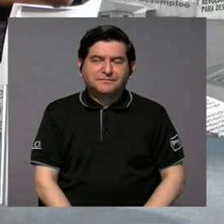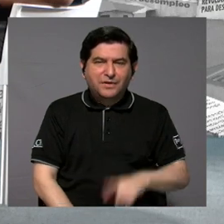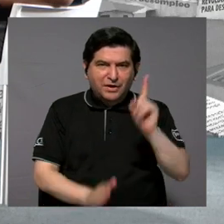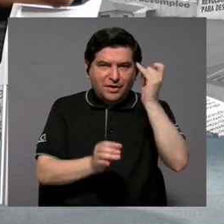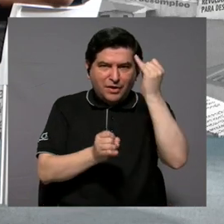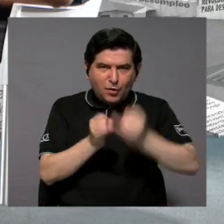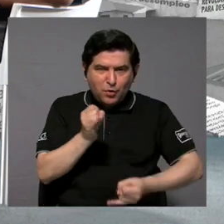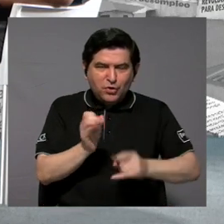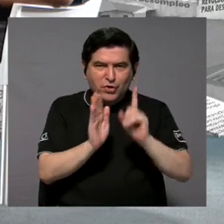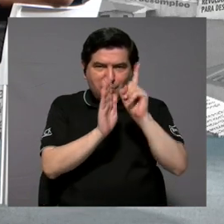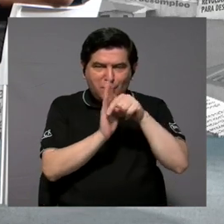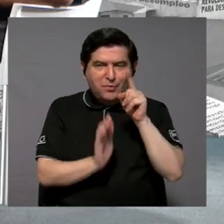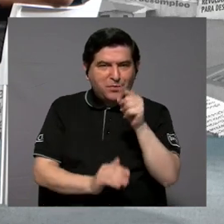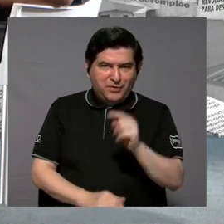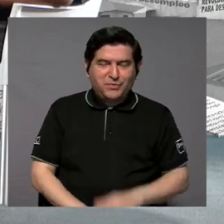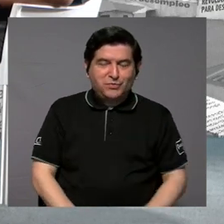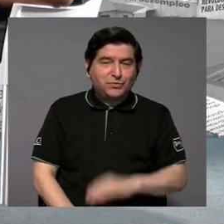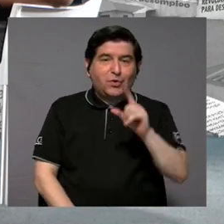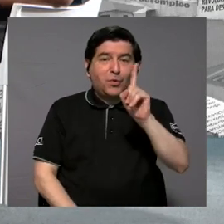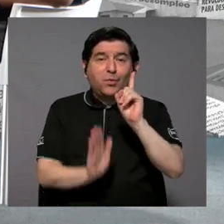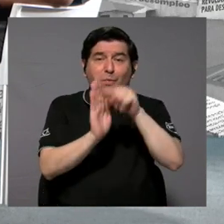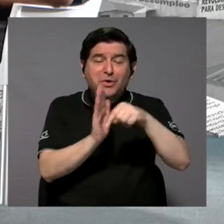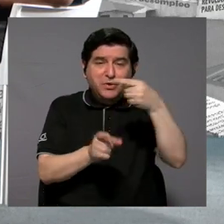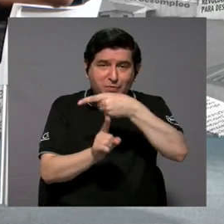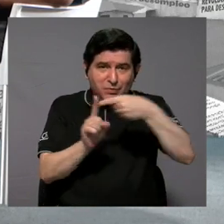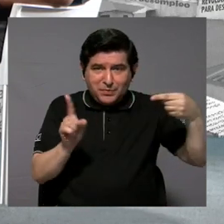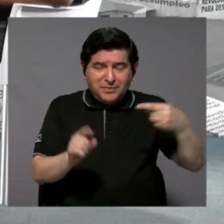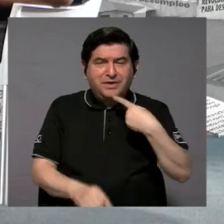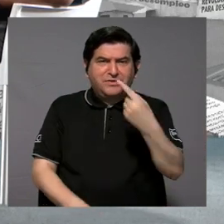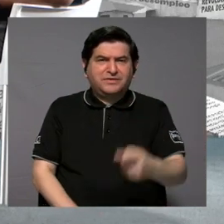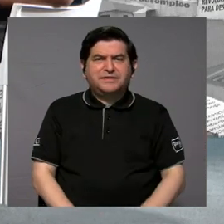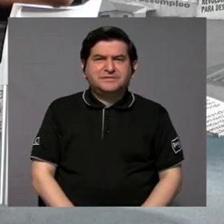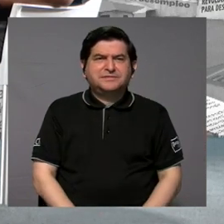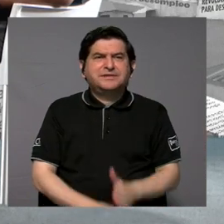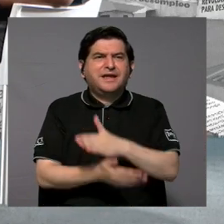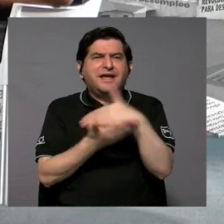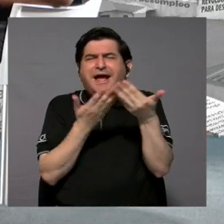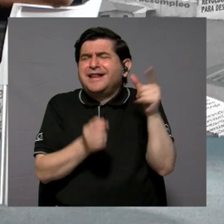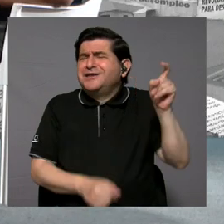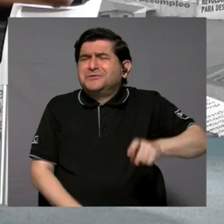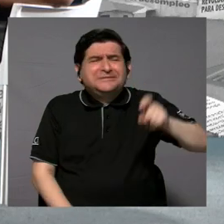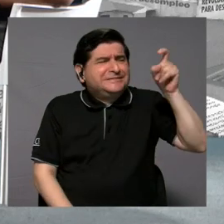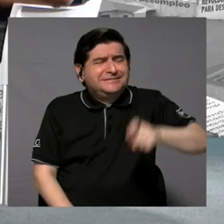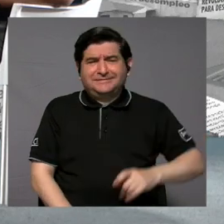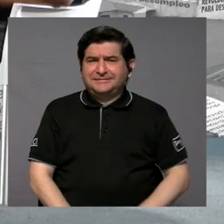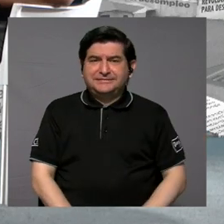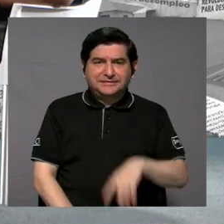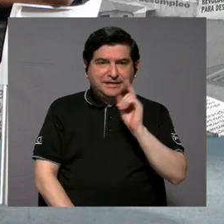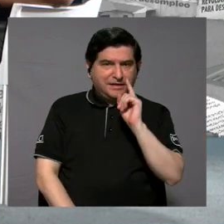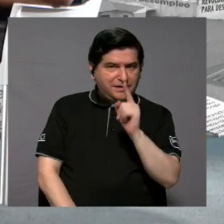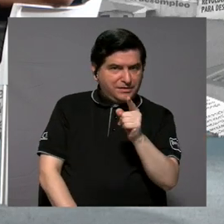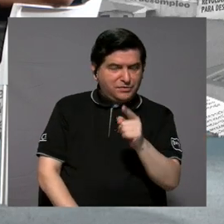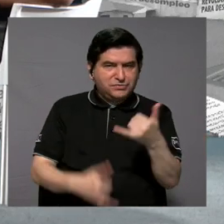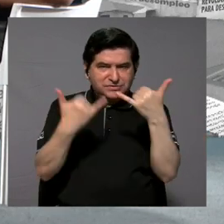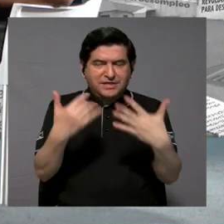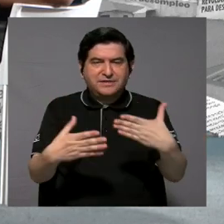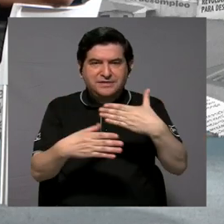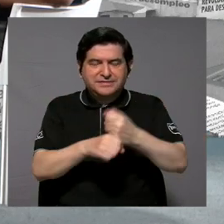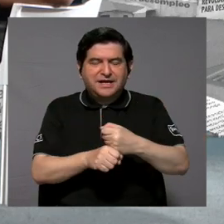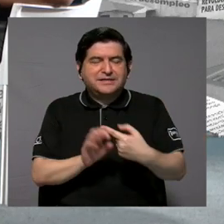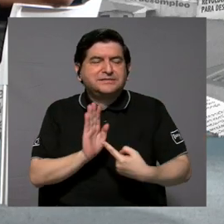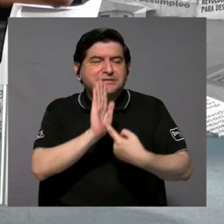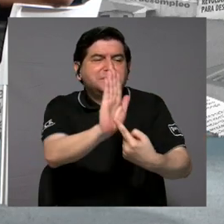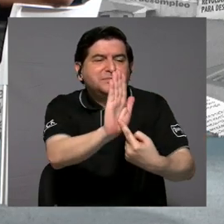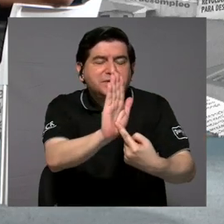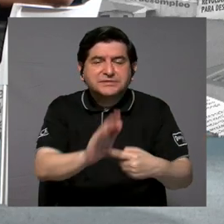dejo el último minuto o minuto y medio para que nos diga algo indispensable que ustedes hayan hecho